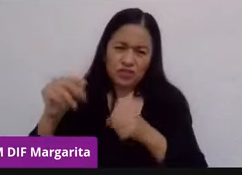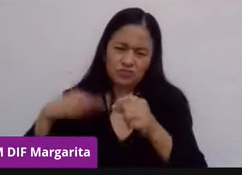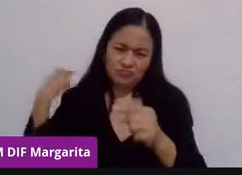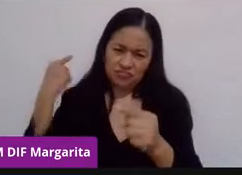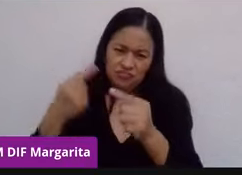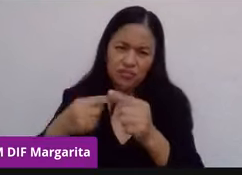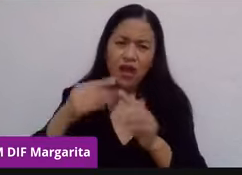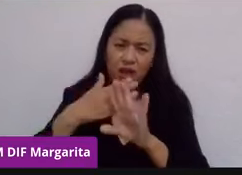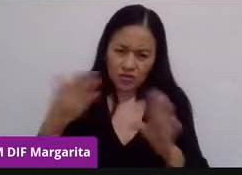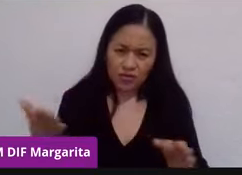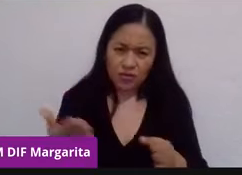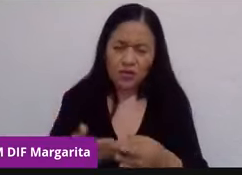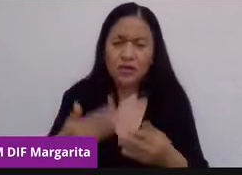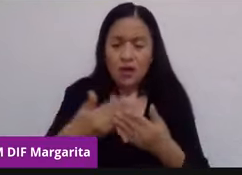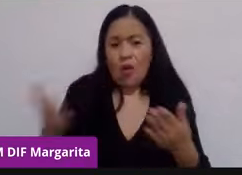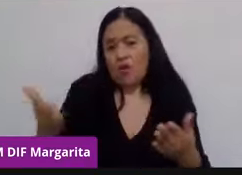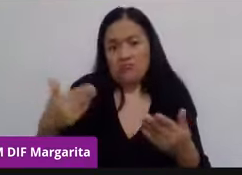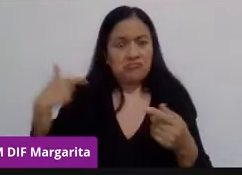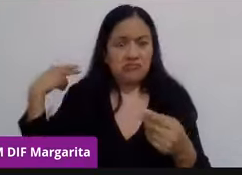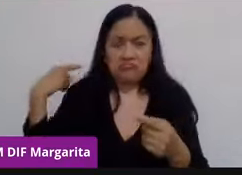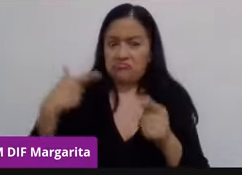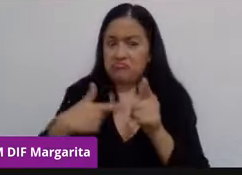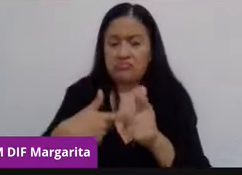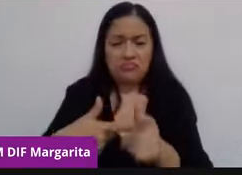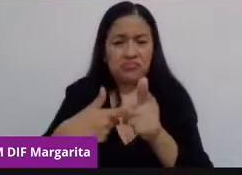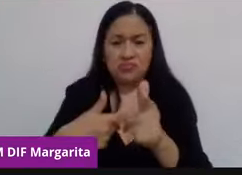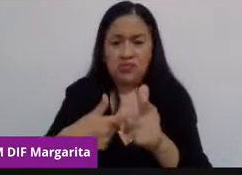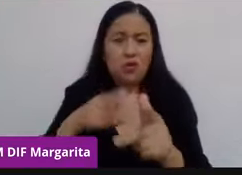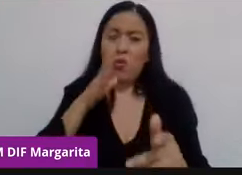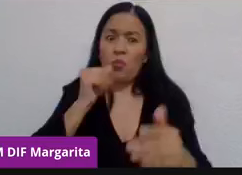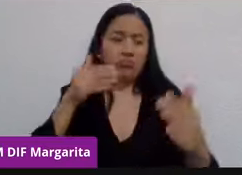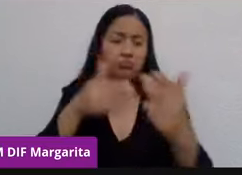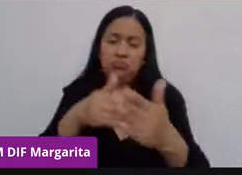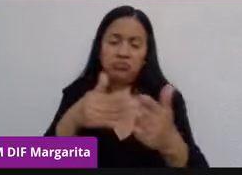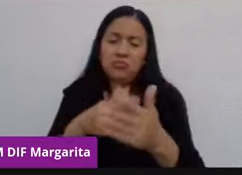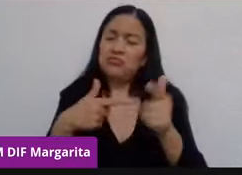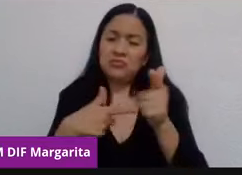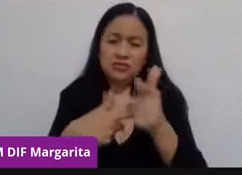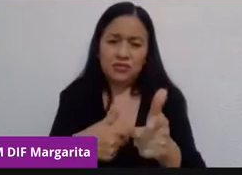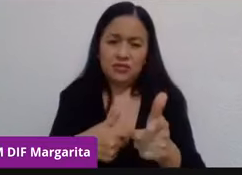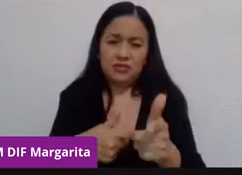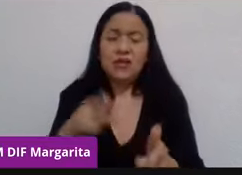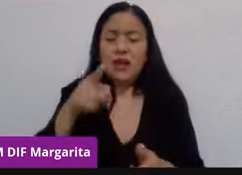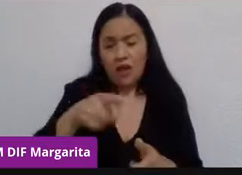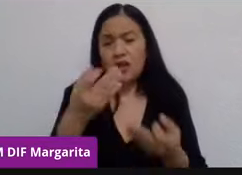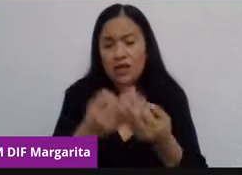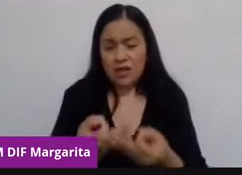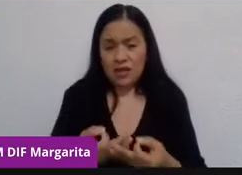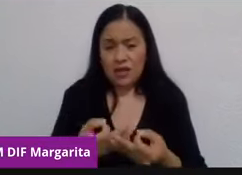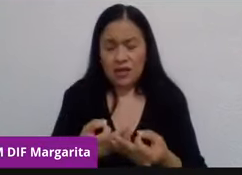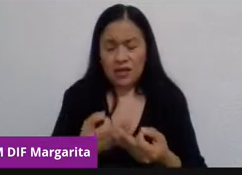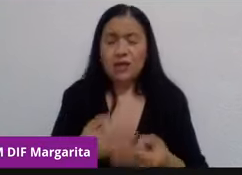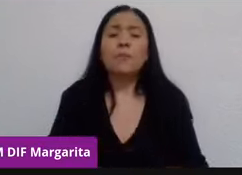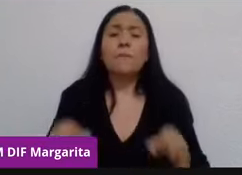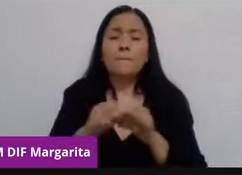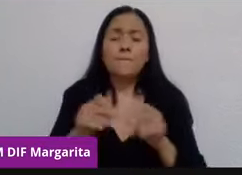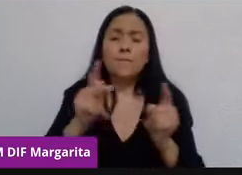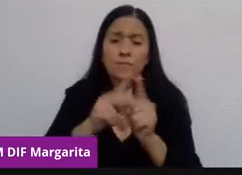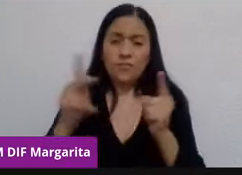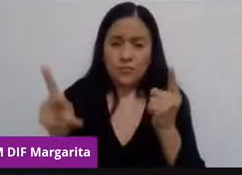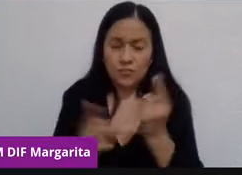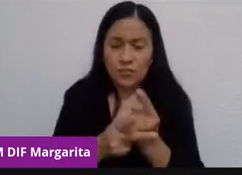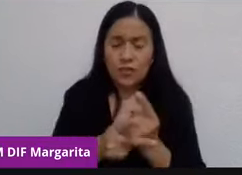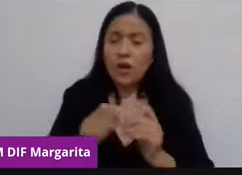a algo que no podemos frenar. Ya estamos viviendo y en nuestro país es importante entender que mucho de lo que